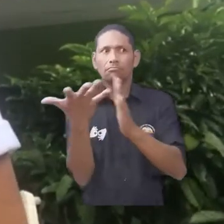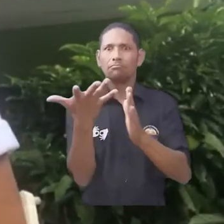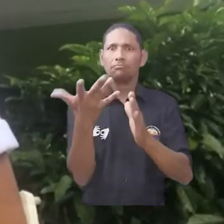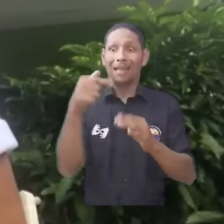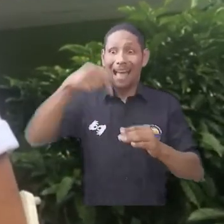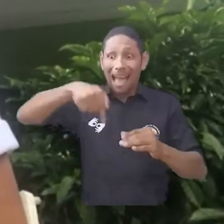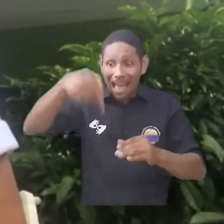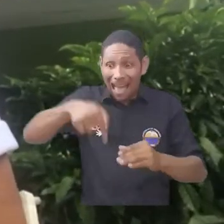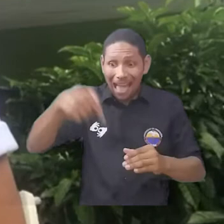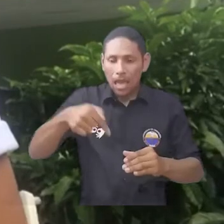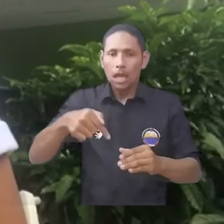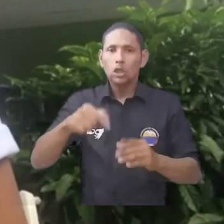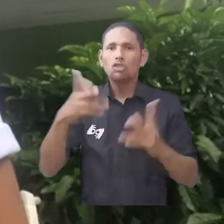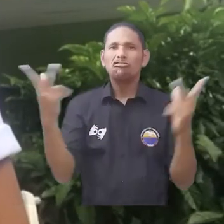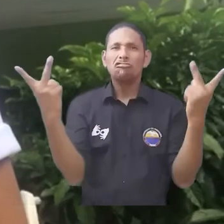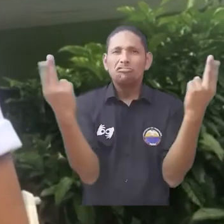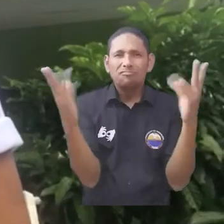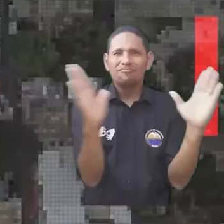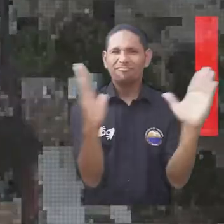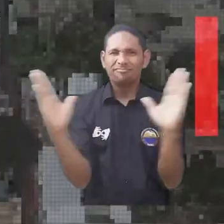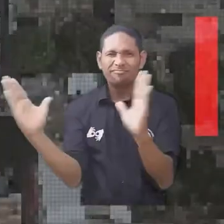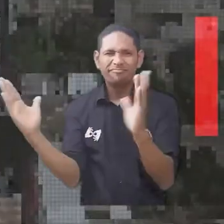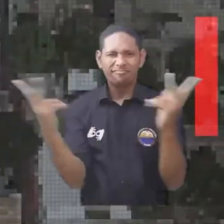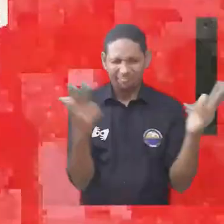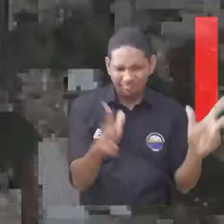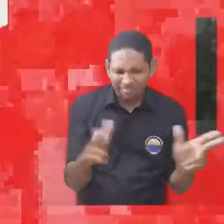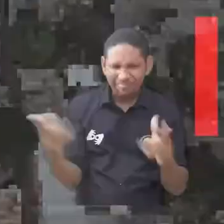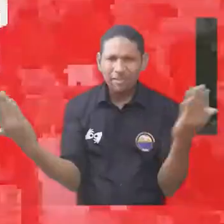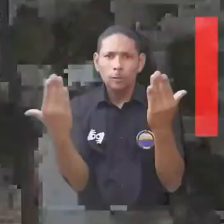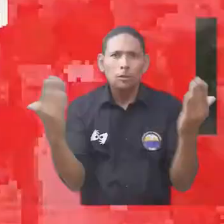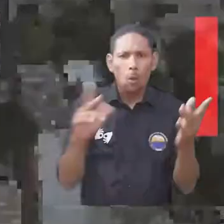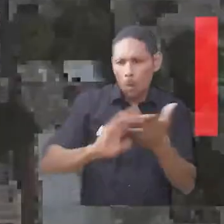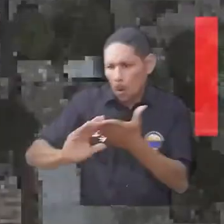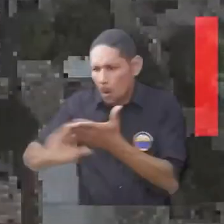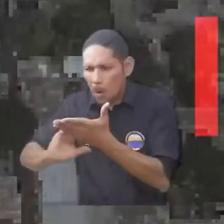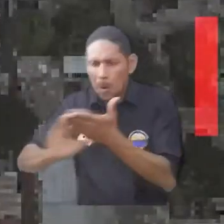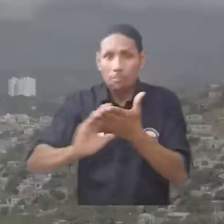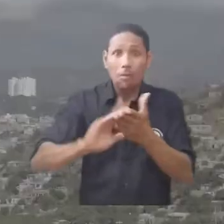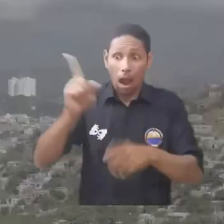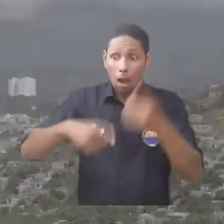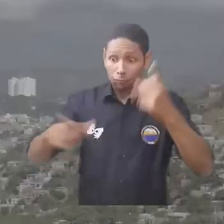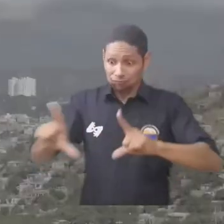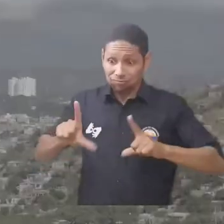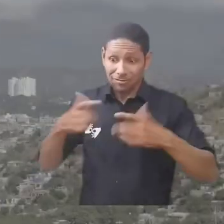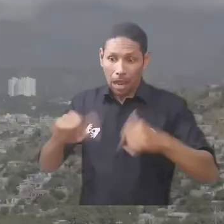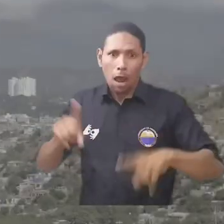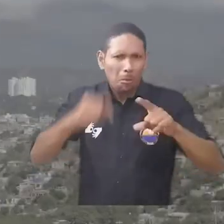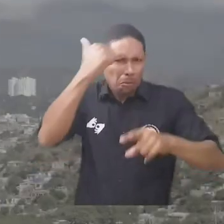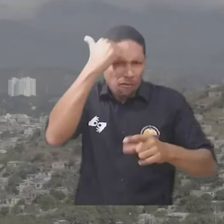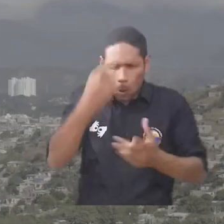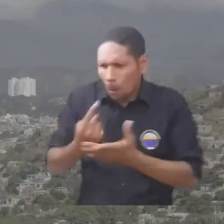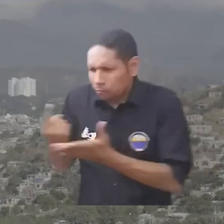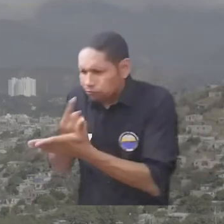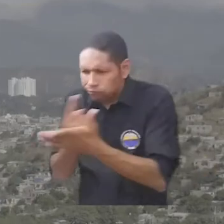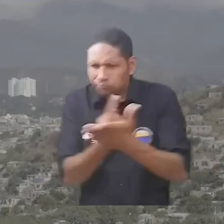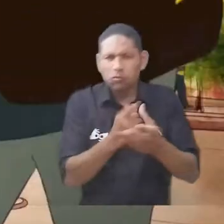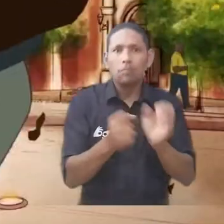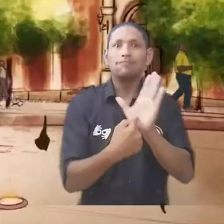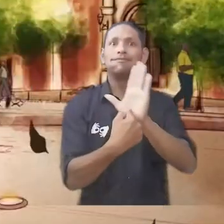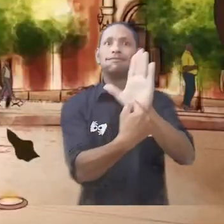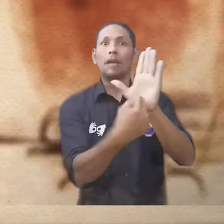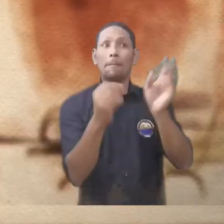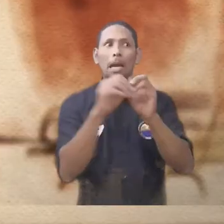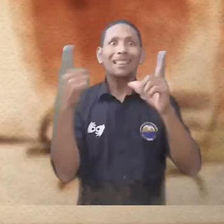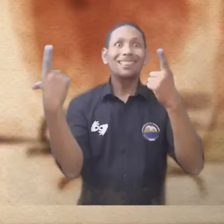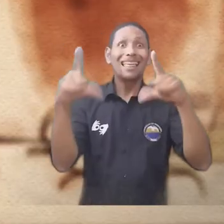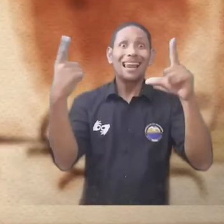egresados, estudiantes y docentes y la otra un seriado de televisión que pudiera dar a conocer los productos que hoy tenemos en el